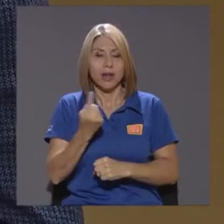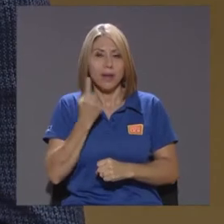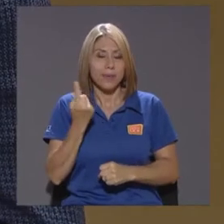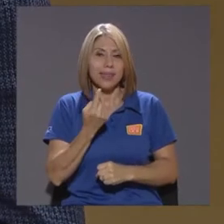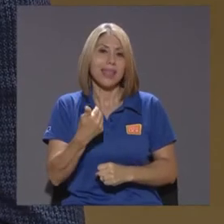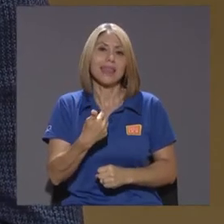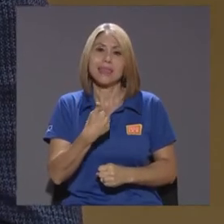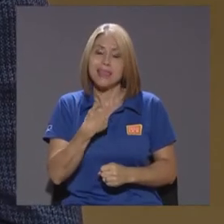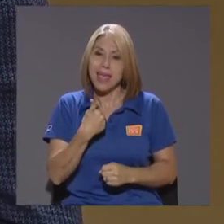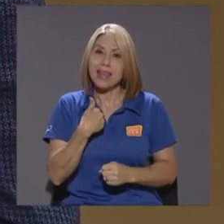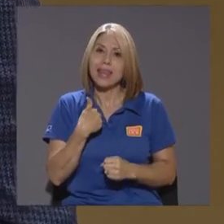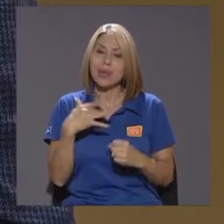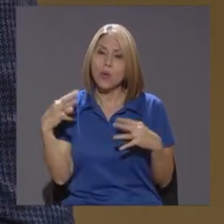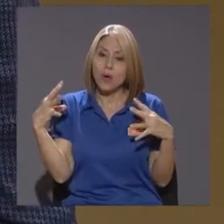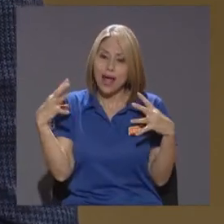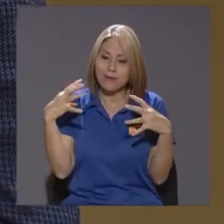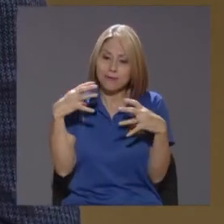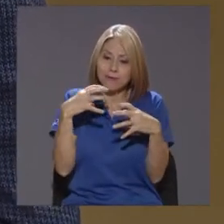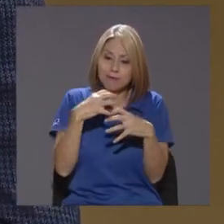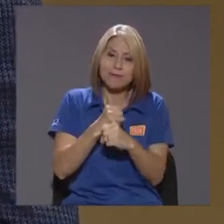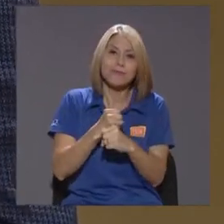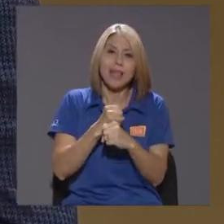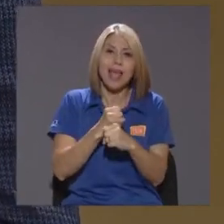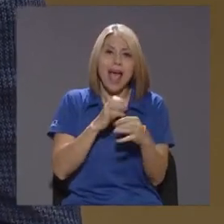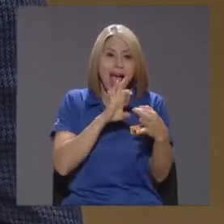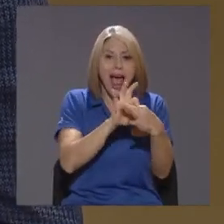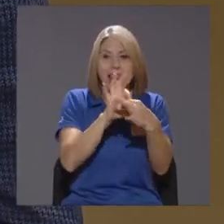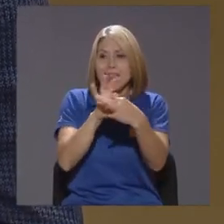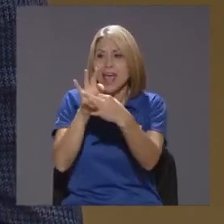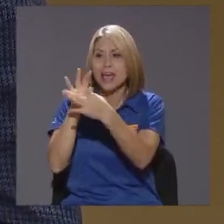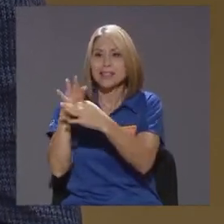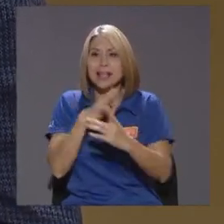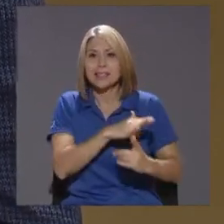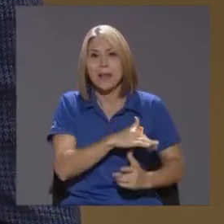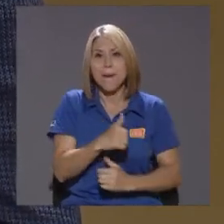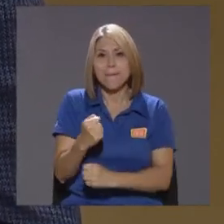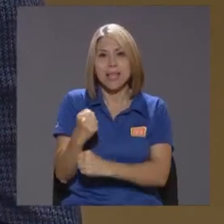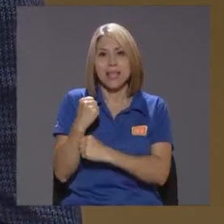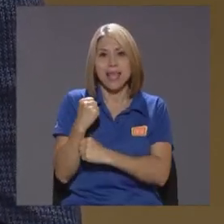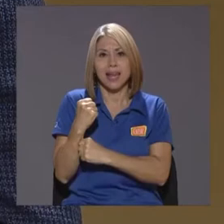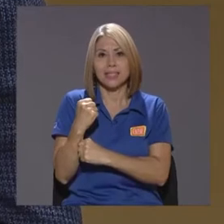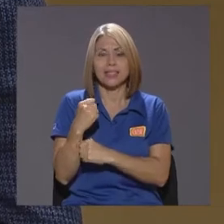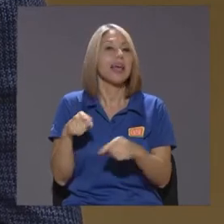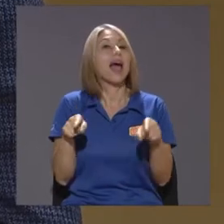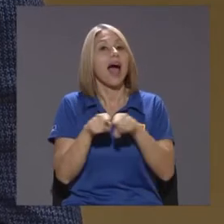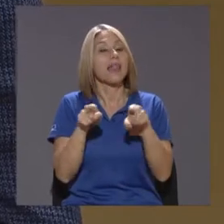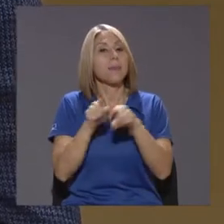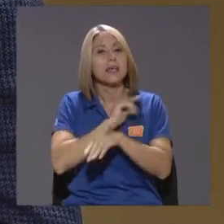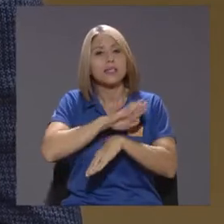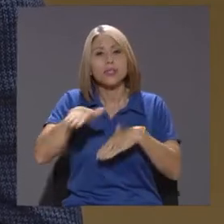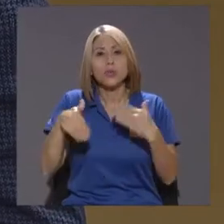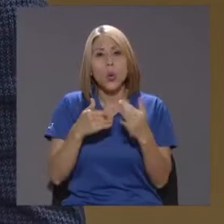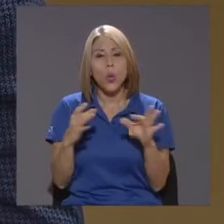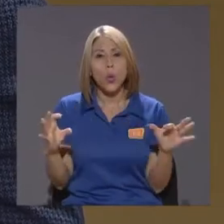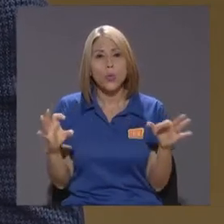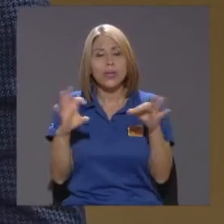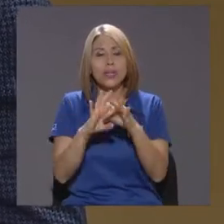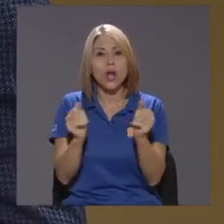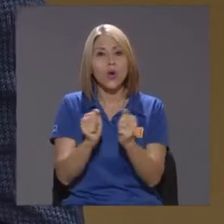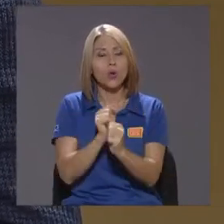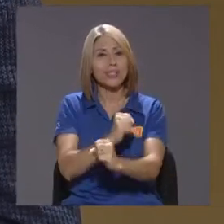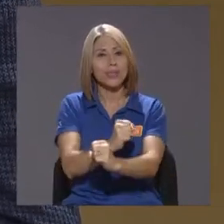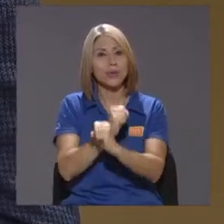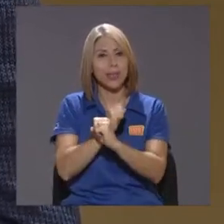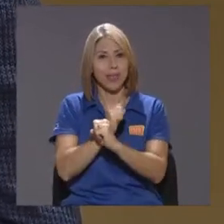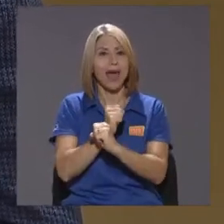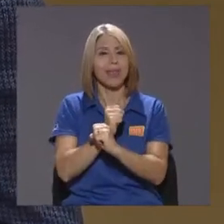una integración A nivel digamos De las alianzas militares Sino que además Todo lo que tiene que ver Con la seguridad interior Lo